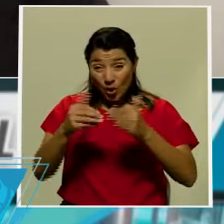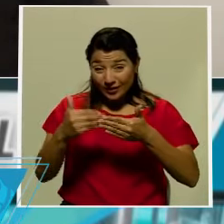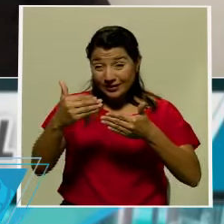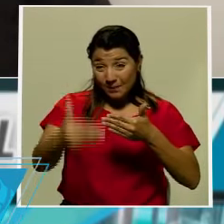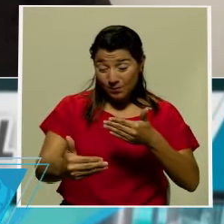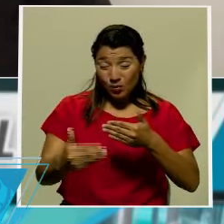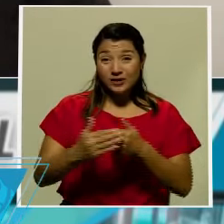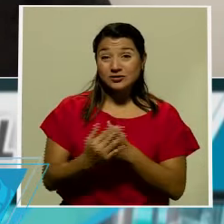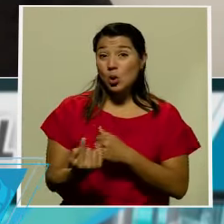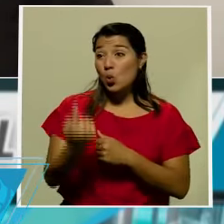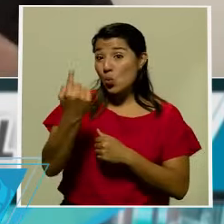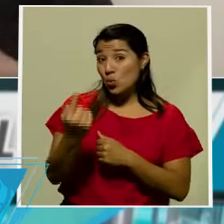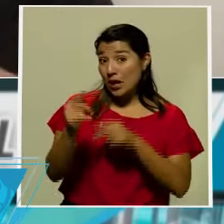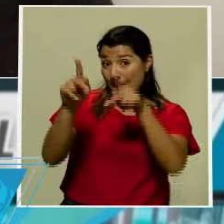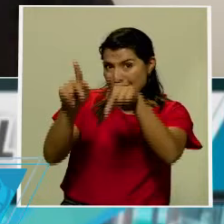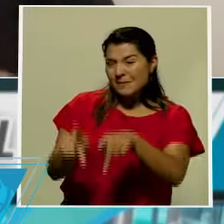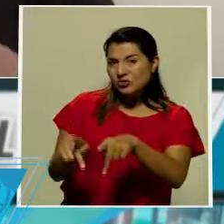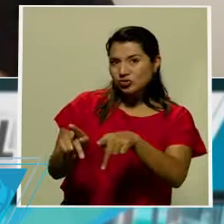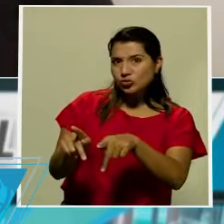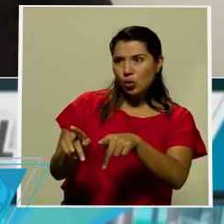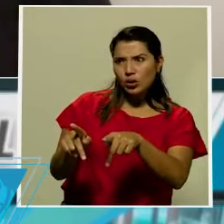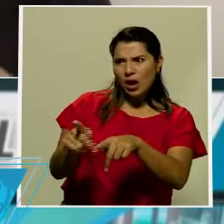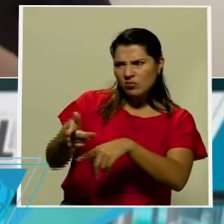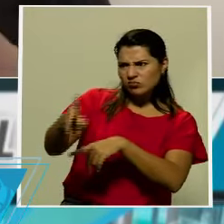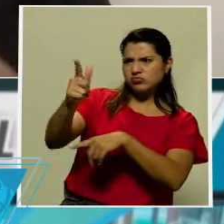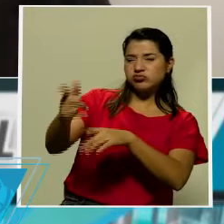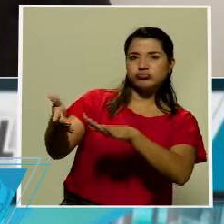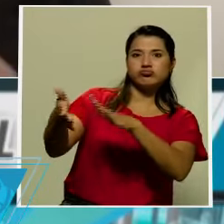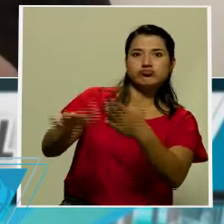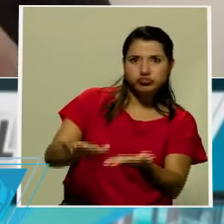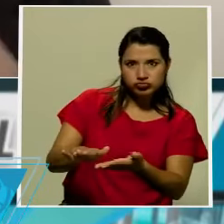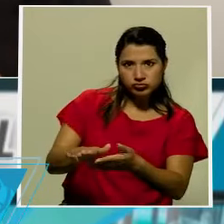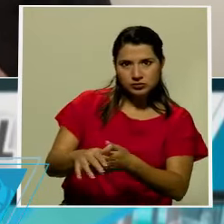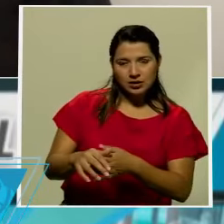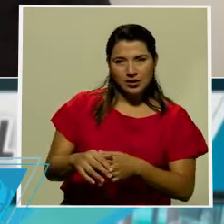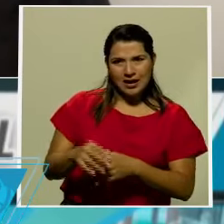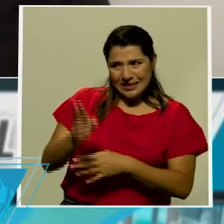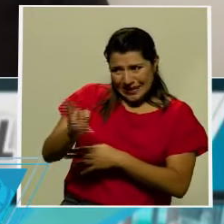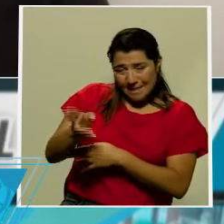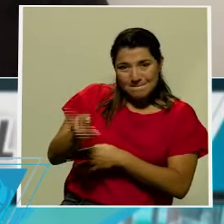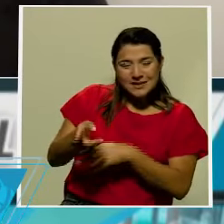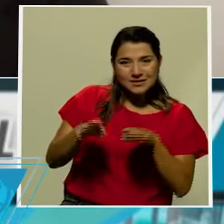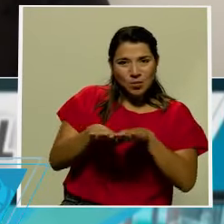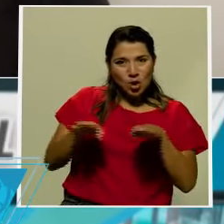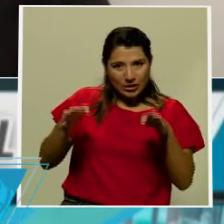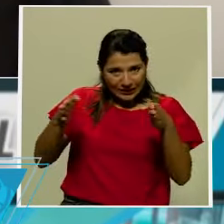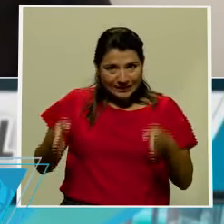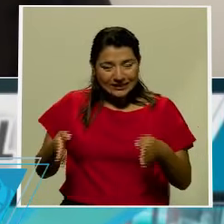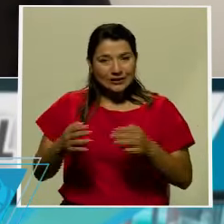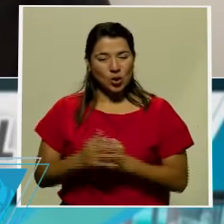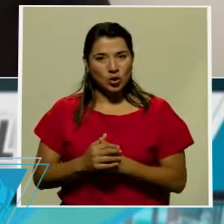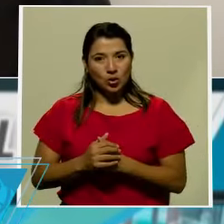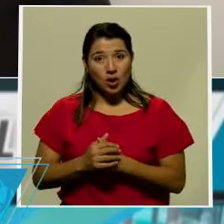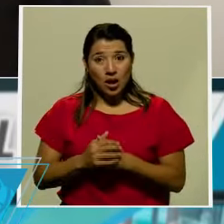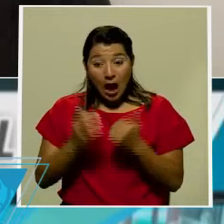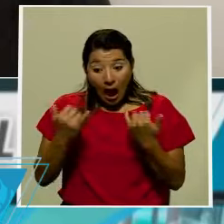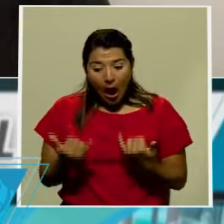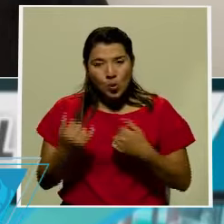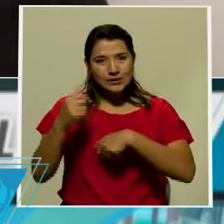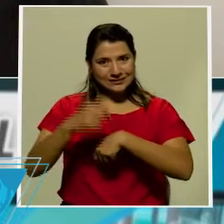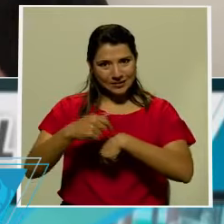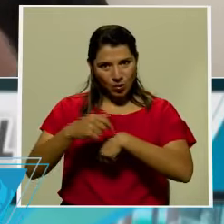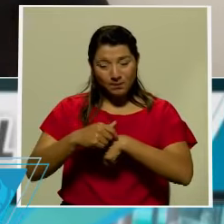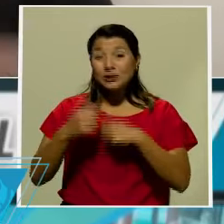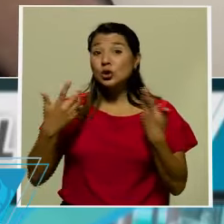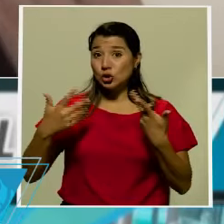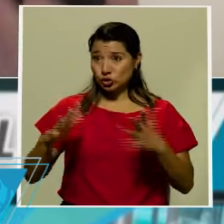recibió disparos y falleció en los mismos escritorios donde en este momento, desde hace media hora, ya están los senadores